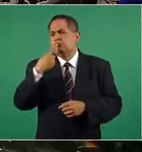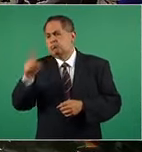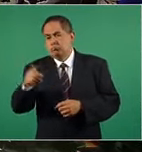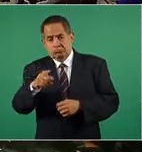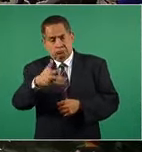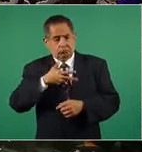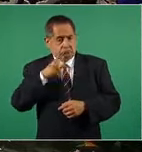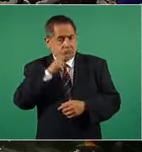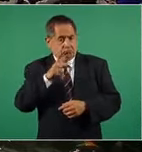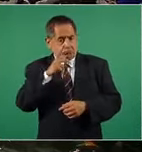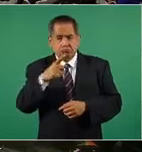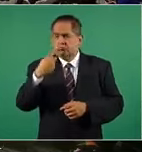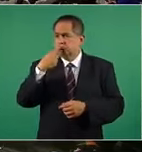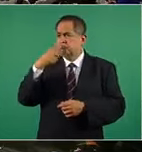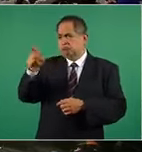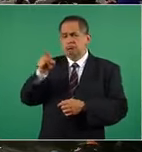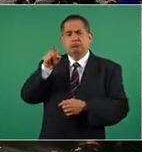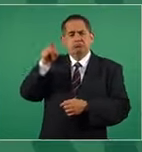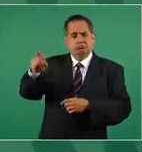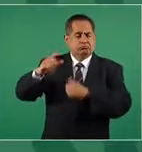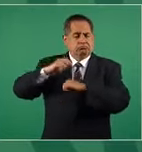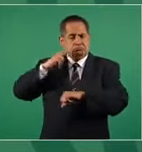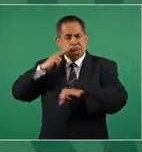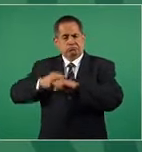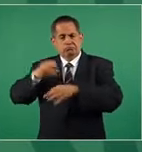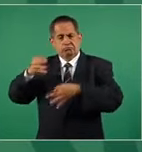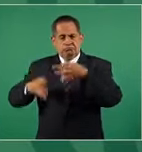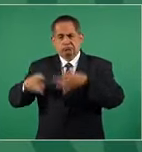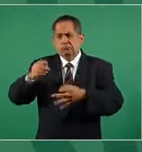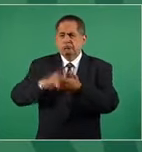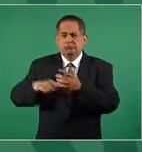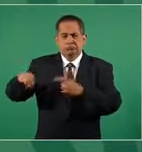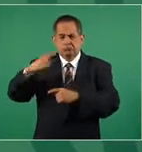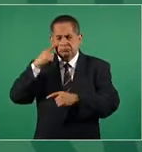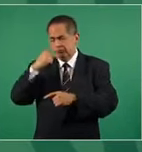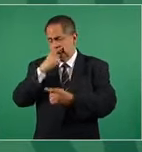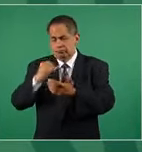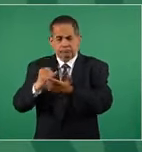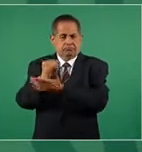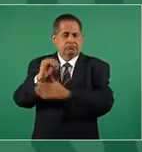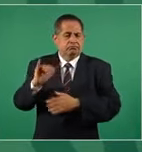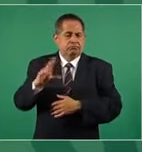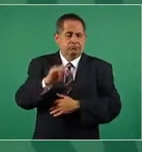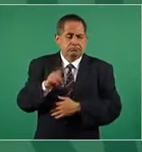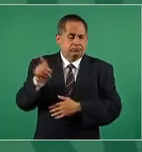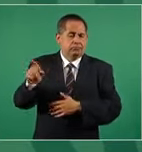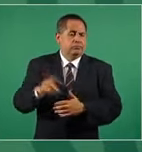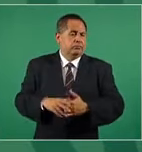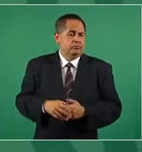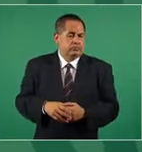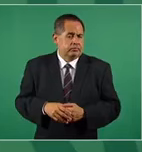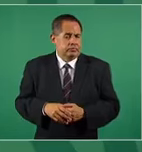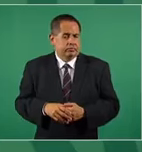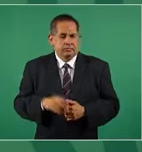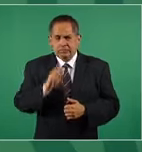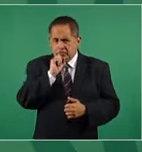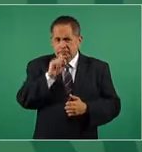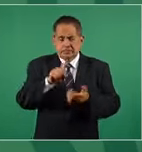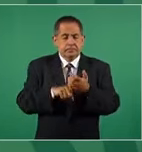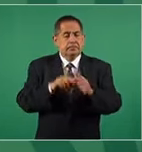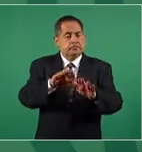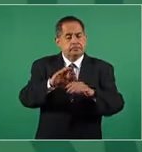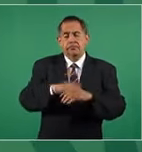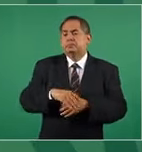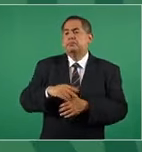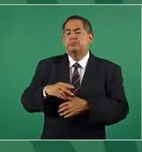presentarlas y la autoridad competente es la que va a decidir. También en el caso de la consulta,